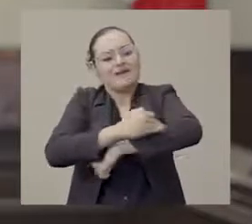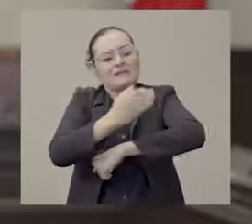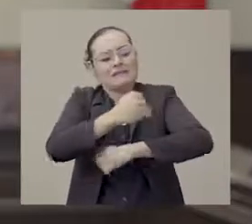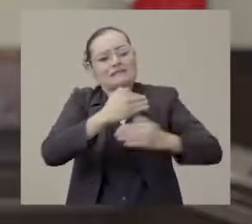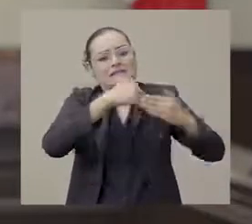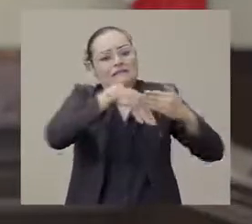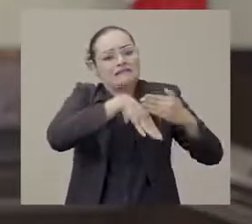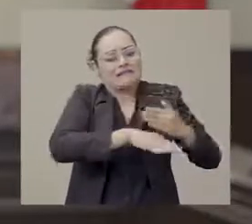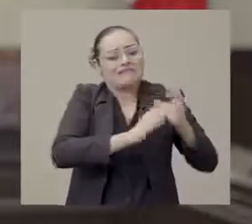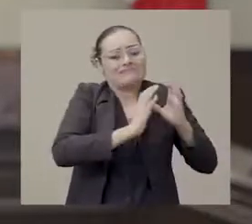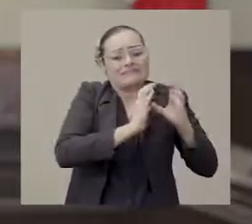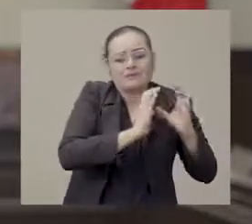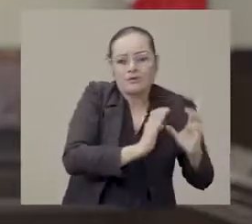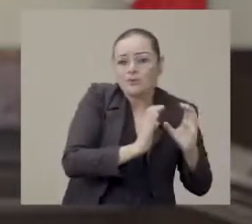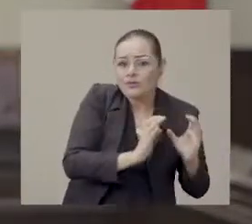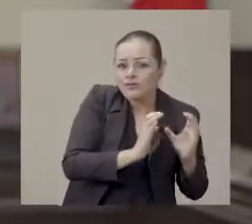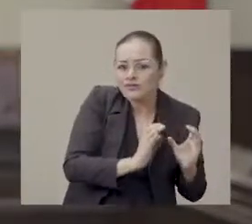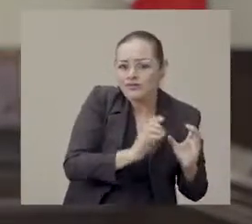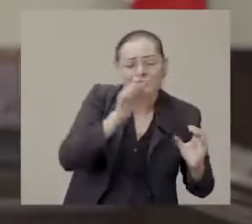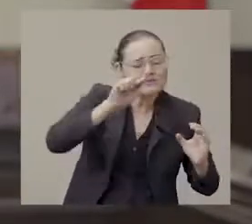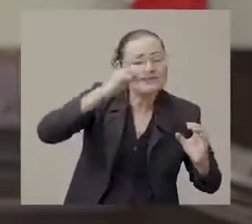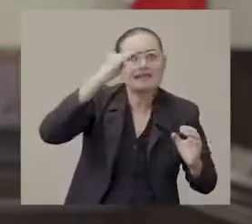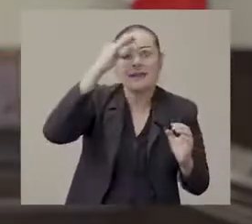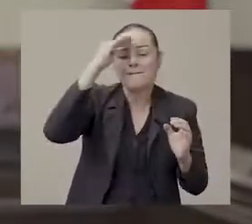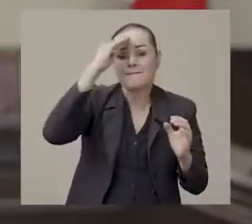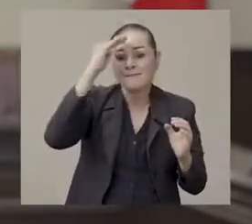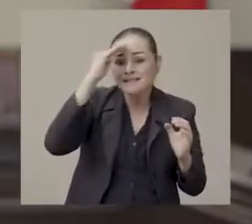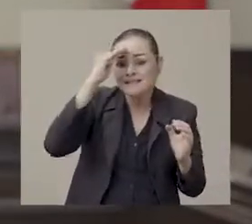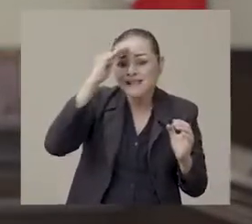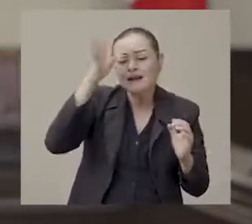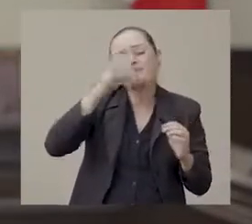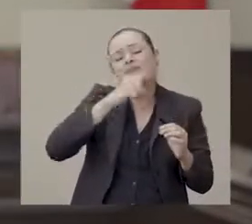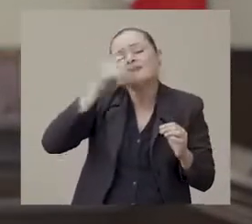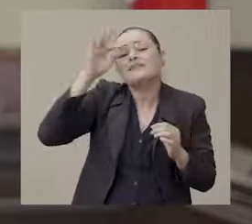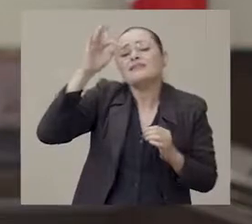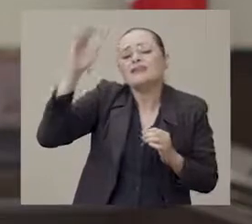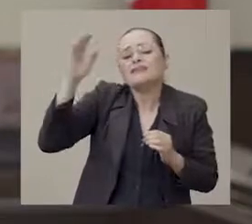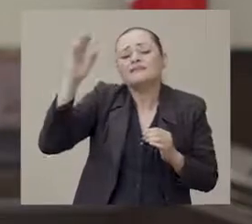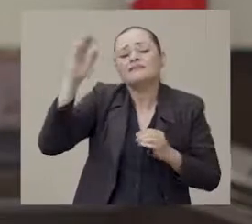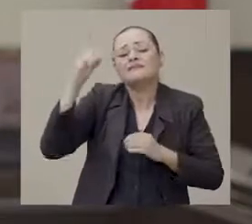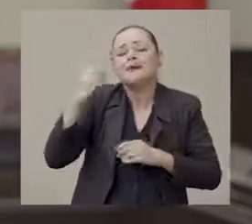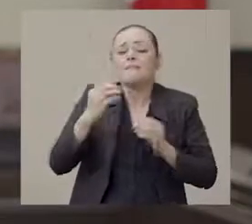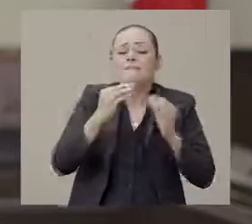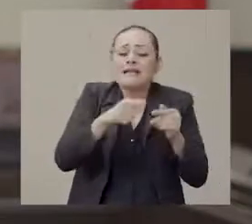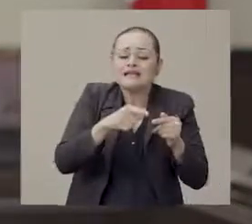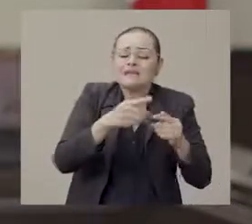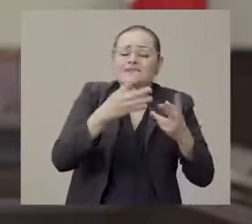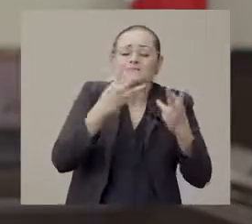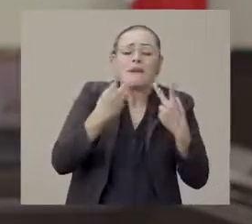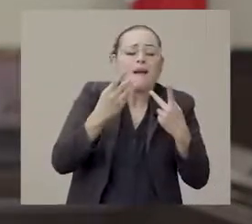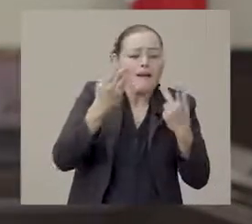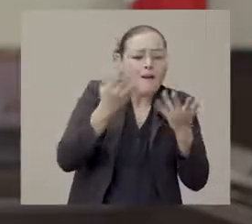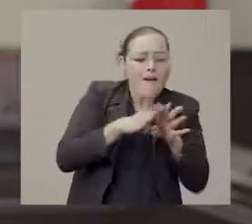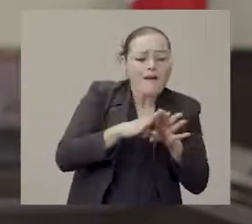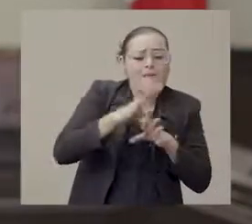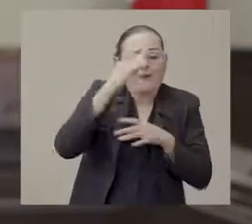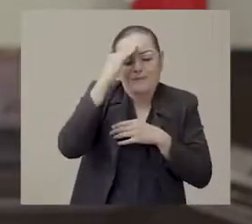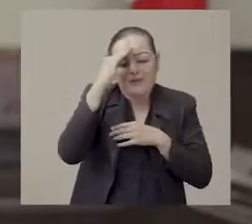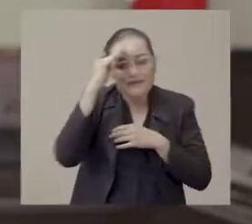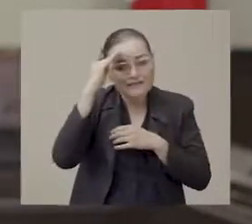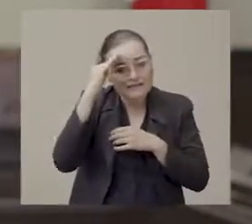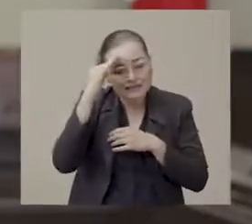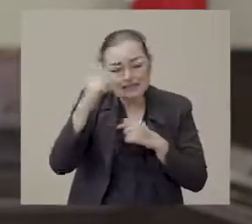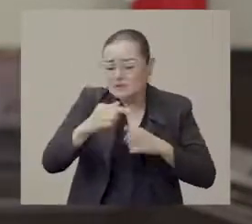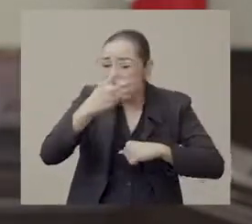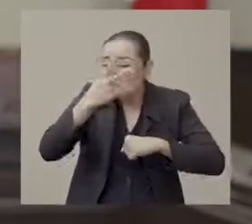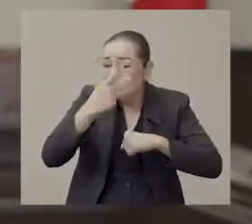personas a las que queremos. Especialmente piensen en nuestros adultos mayores que son muy vulnerables